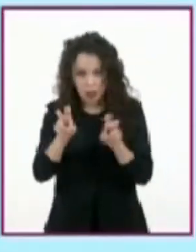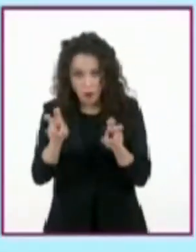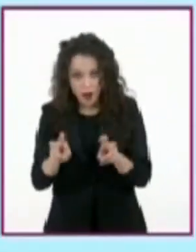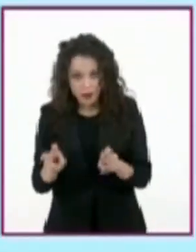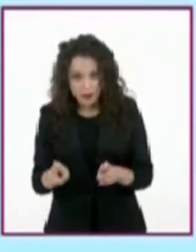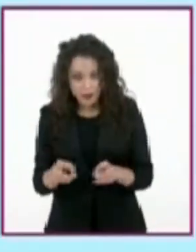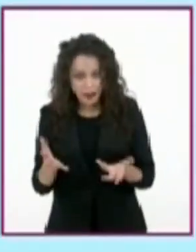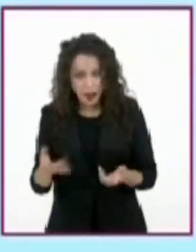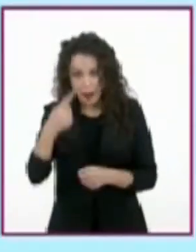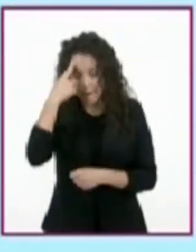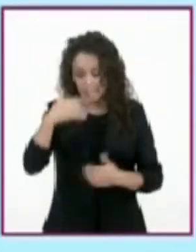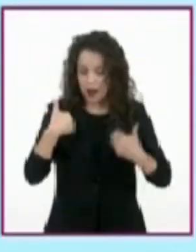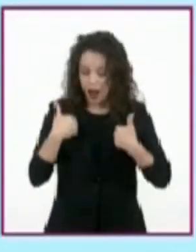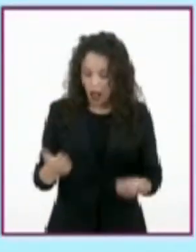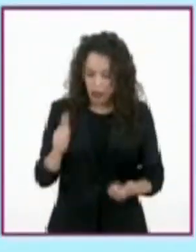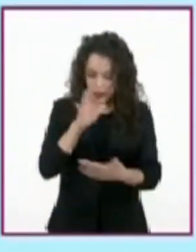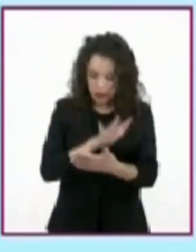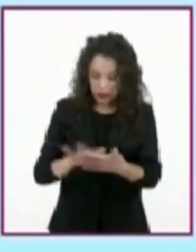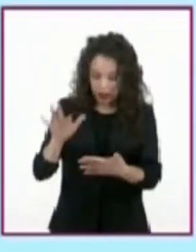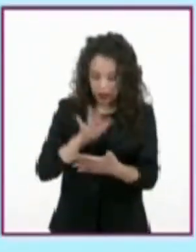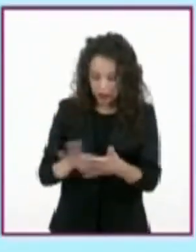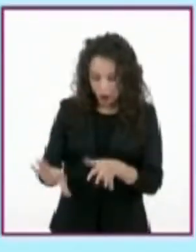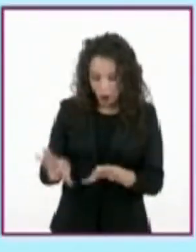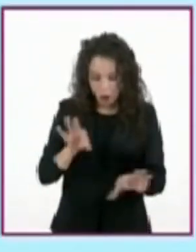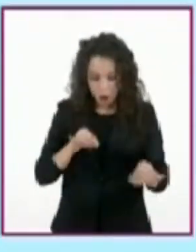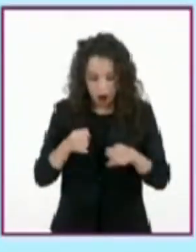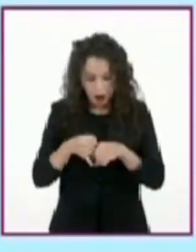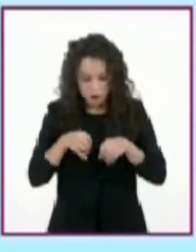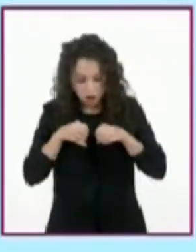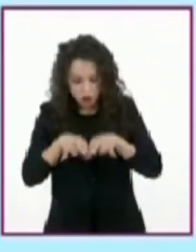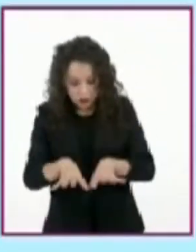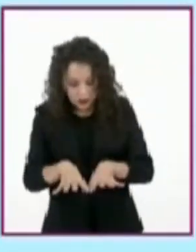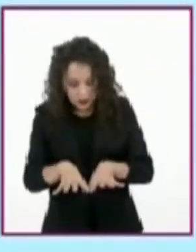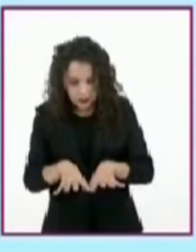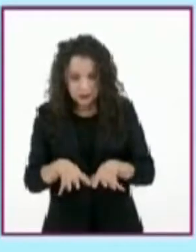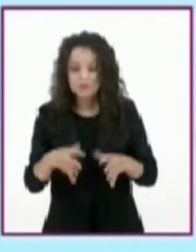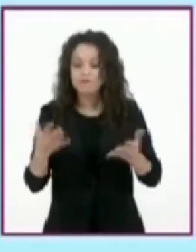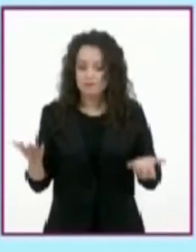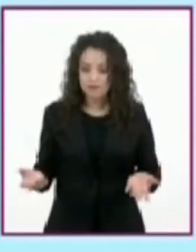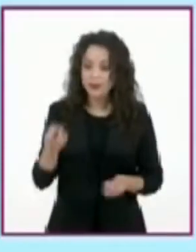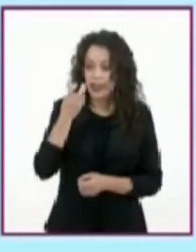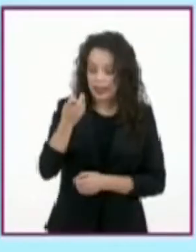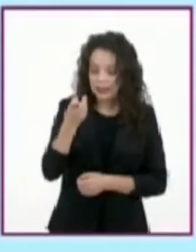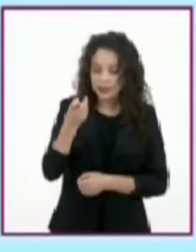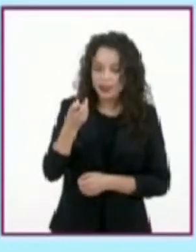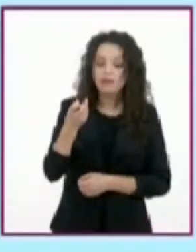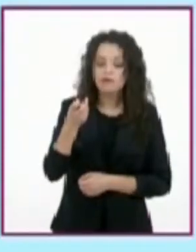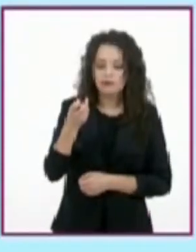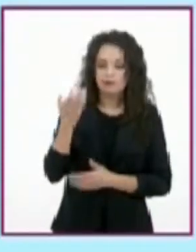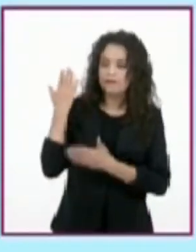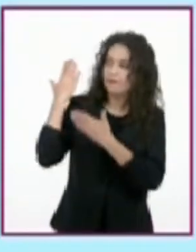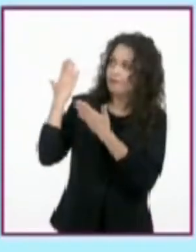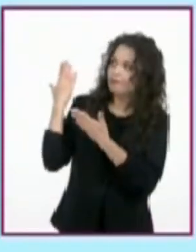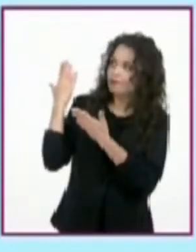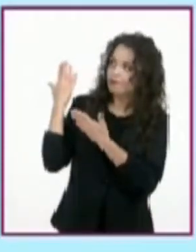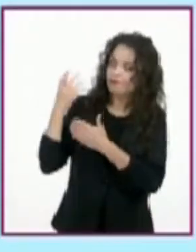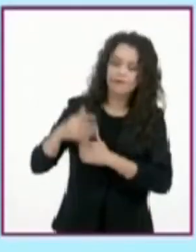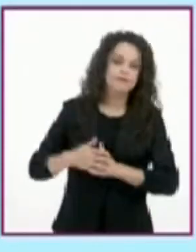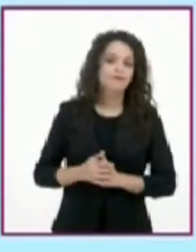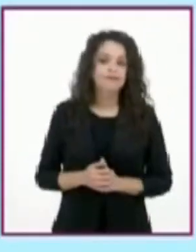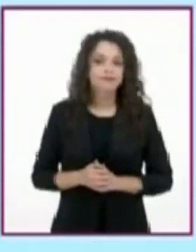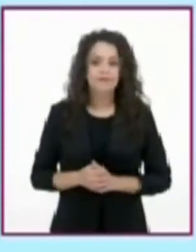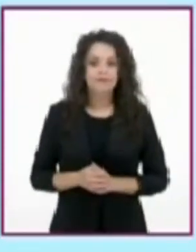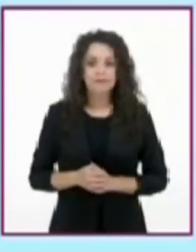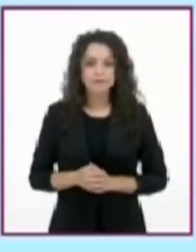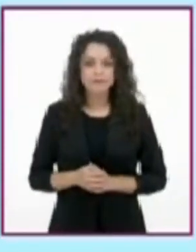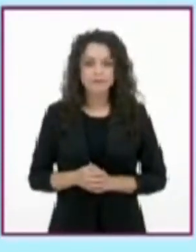comprensión de un texto y extraer información que no es explícita, la inferencia e identificación de ideas principales